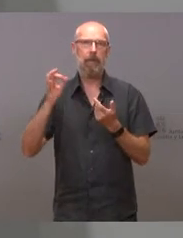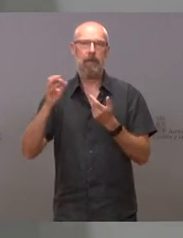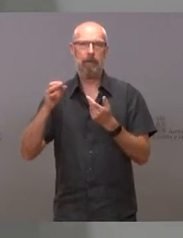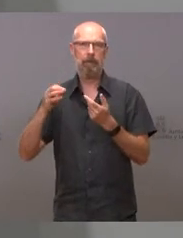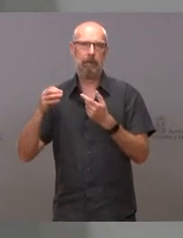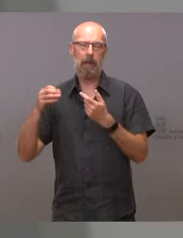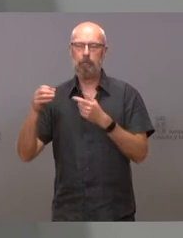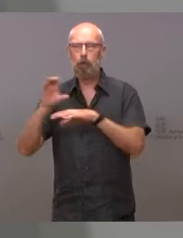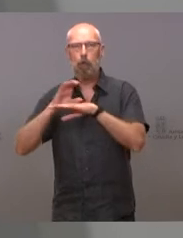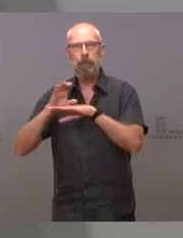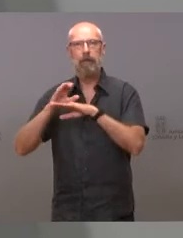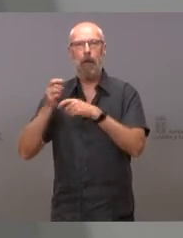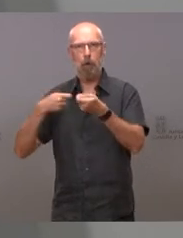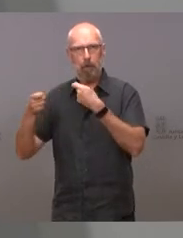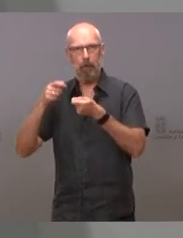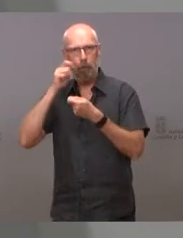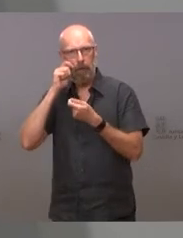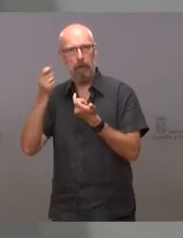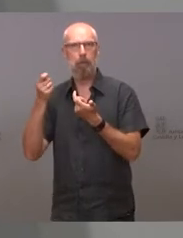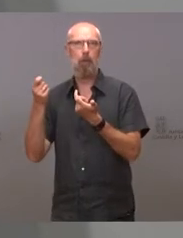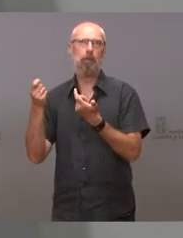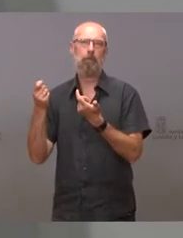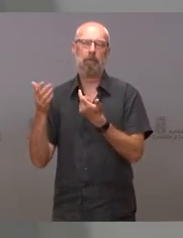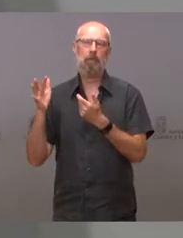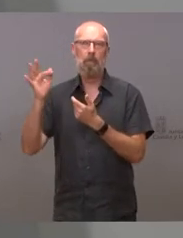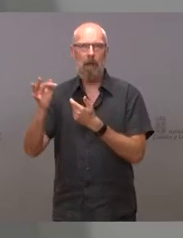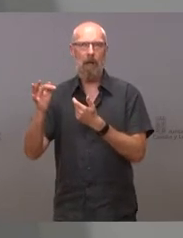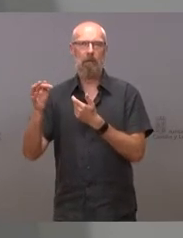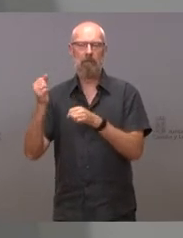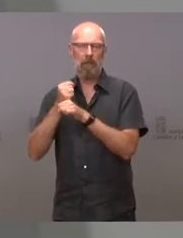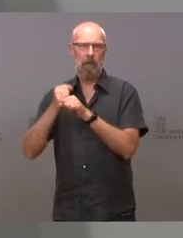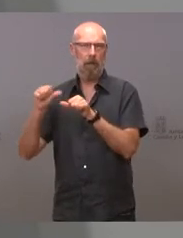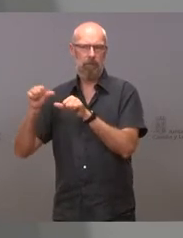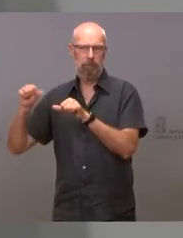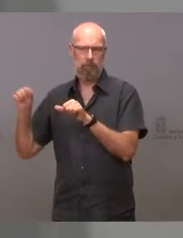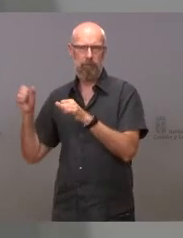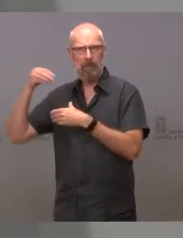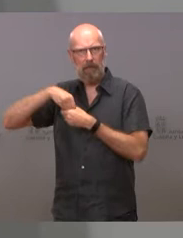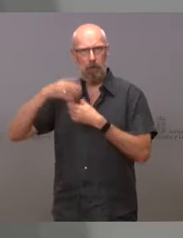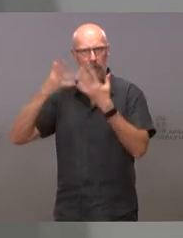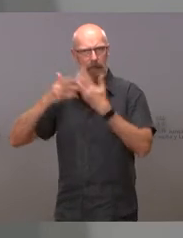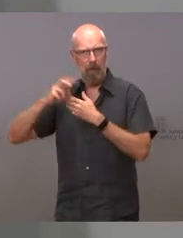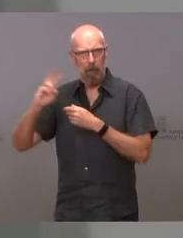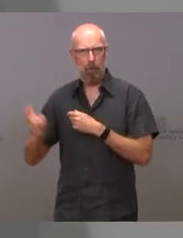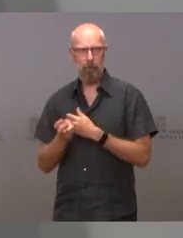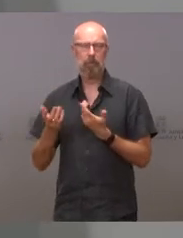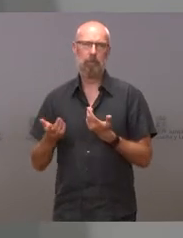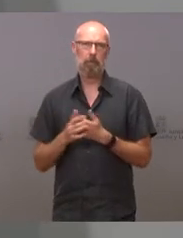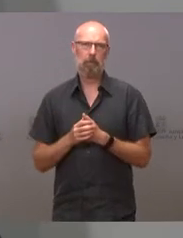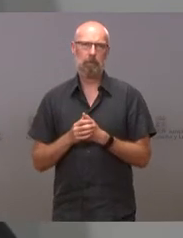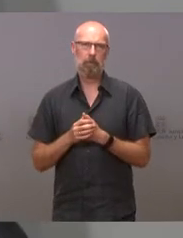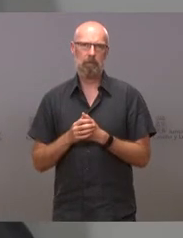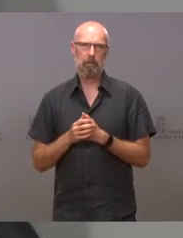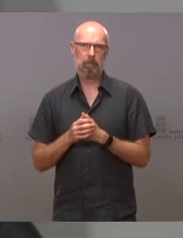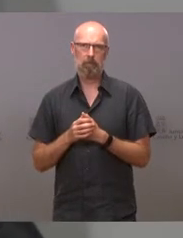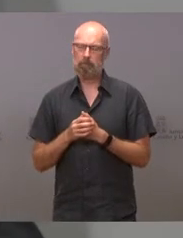el año 2003. Ocupó también el cargo de viceinterventor de la Intervención General de la Administración en la Comunidad